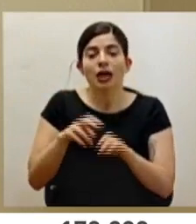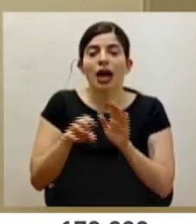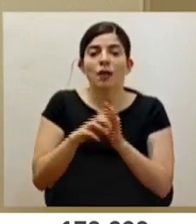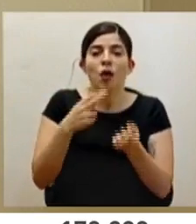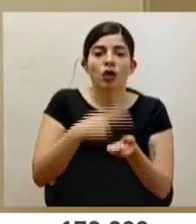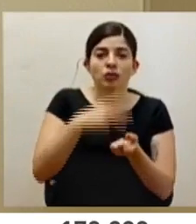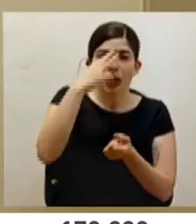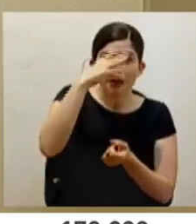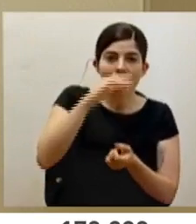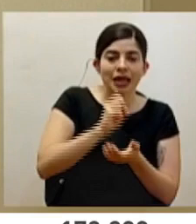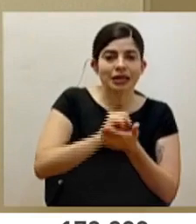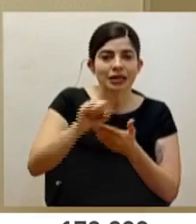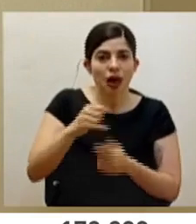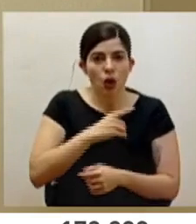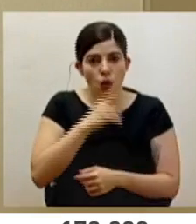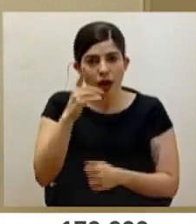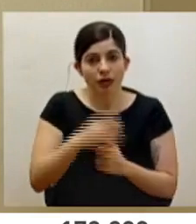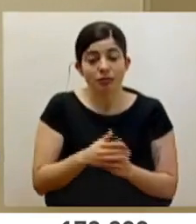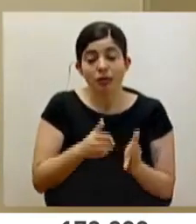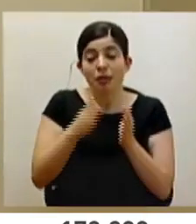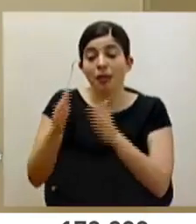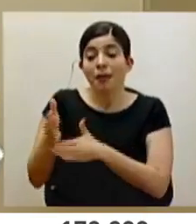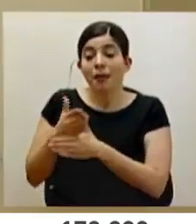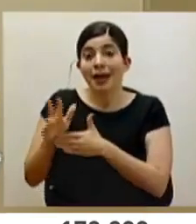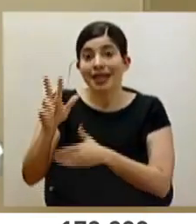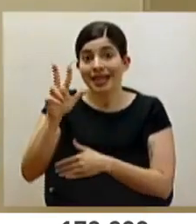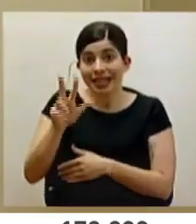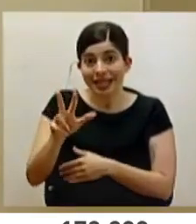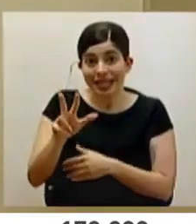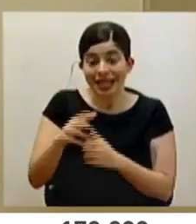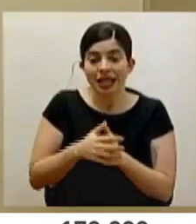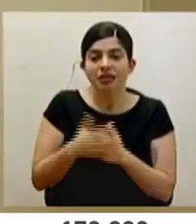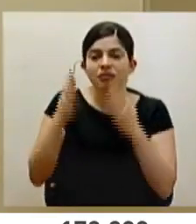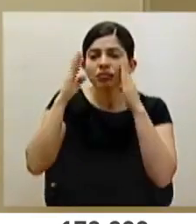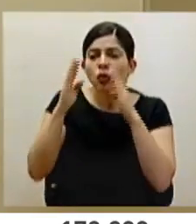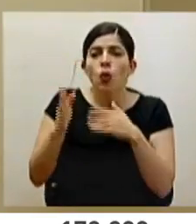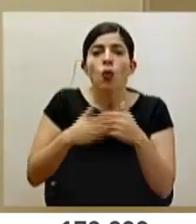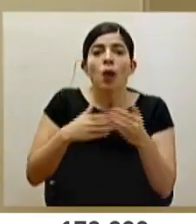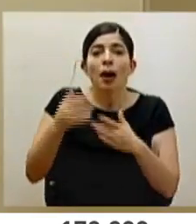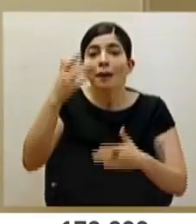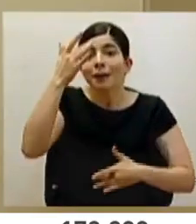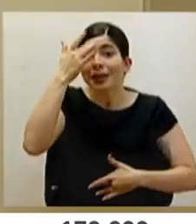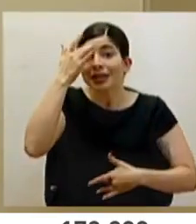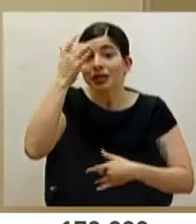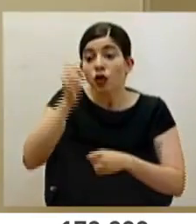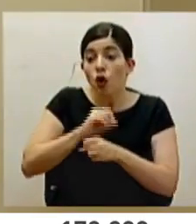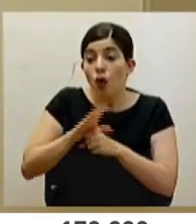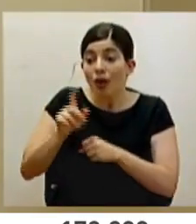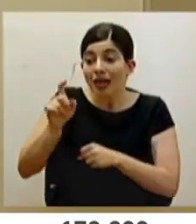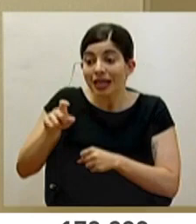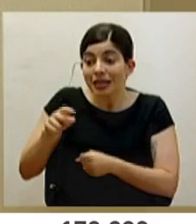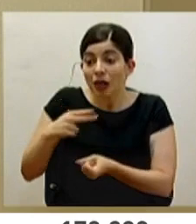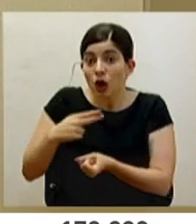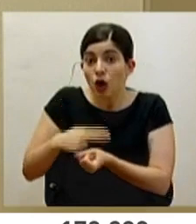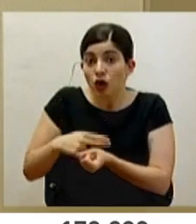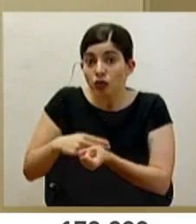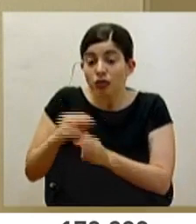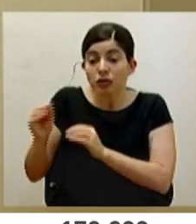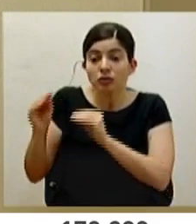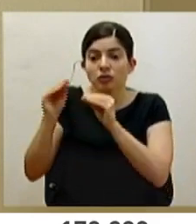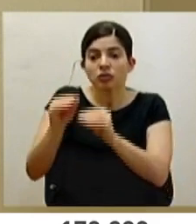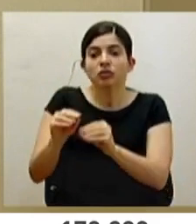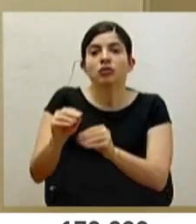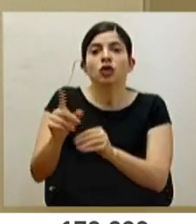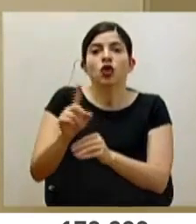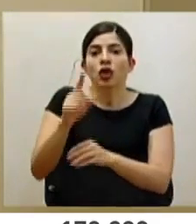En la fase 3, ya considera la concentración del abordaje de todo paciente COVID que requiera hospitalización en el hospital Raja Fadel